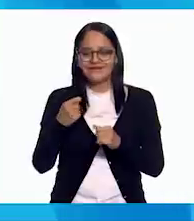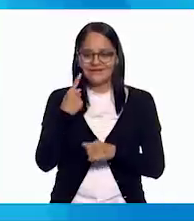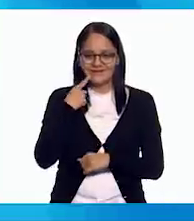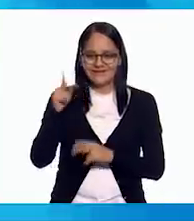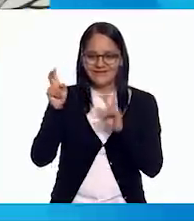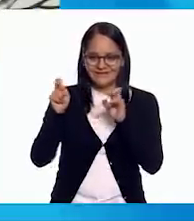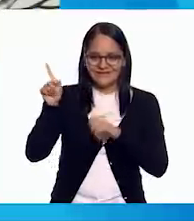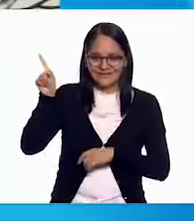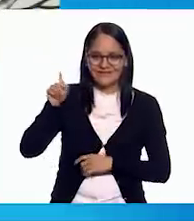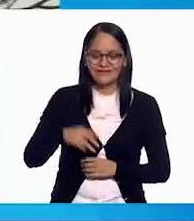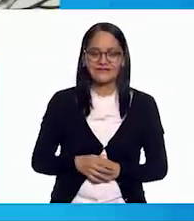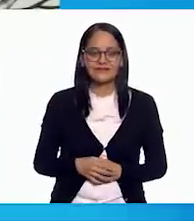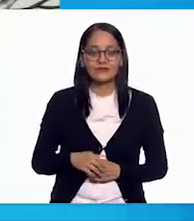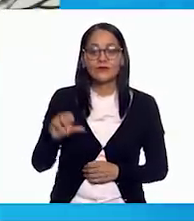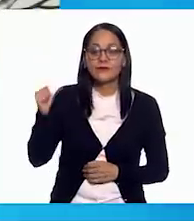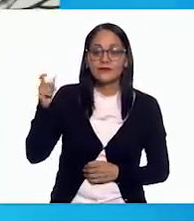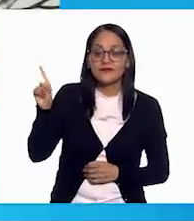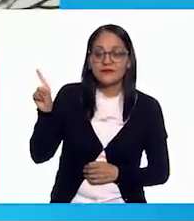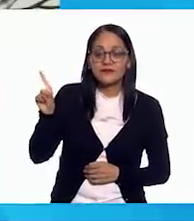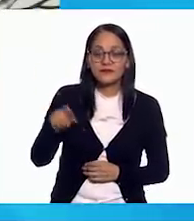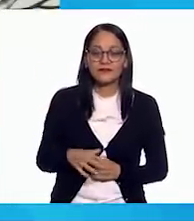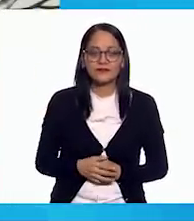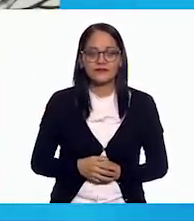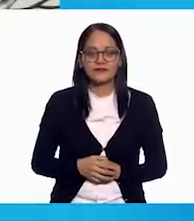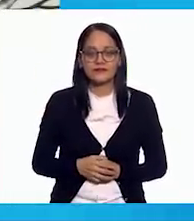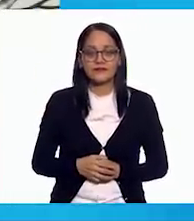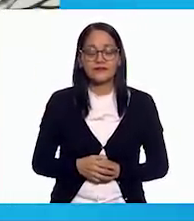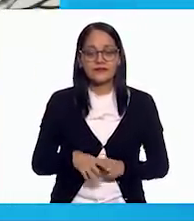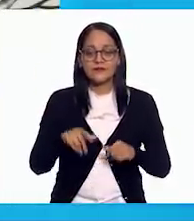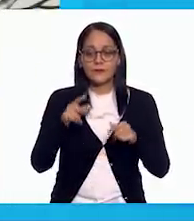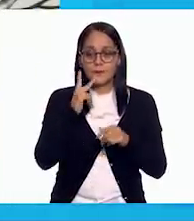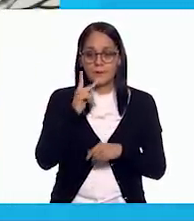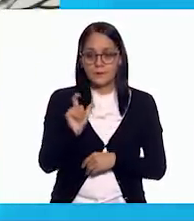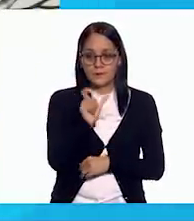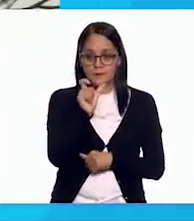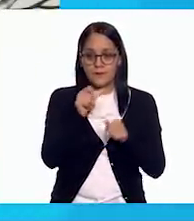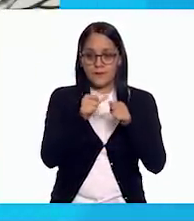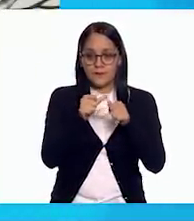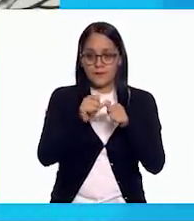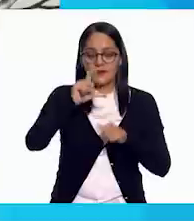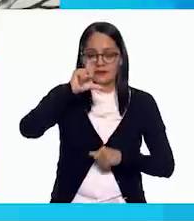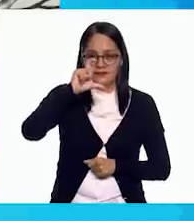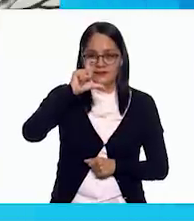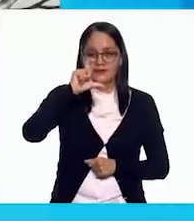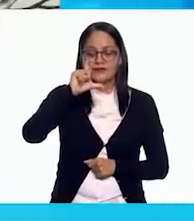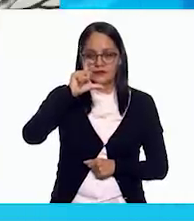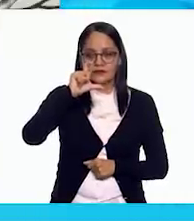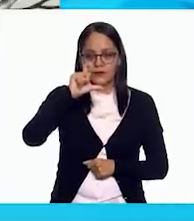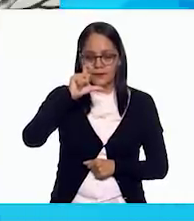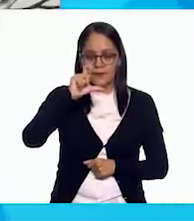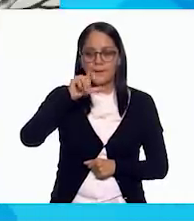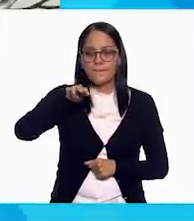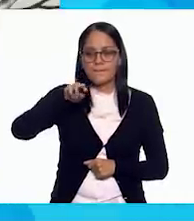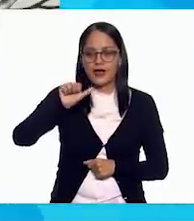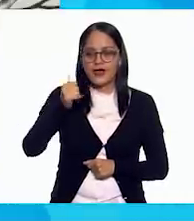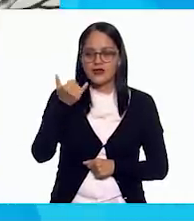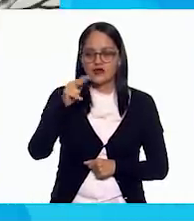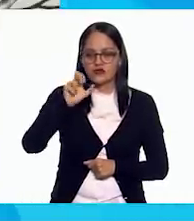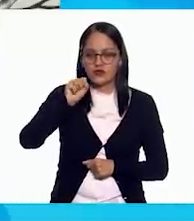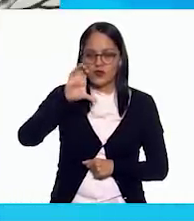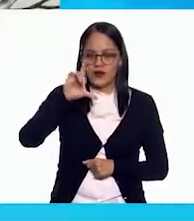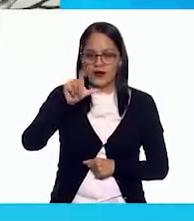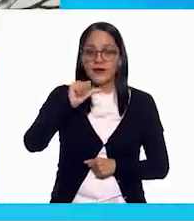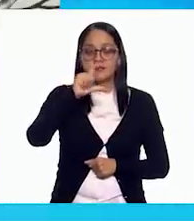Siguiente. Ah. Palabras mayúsculas. Así es. Palabras con letras mayúsculas. El nabo